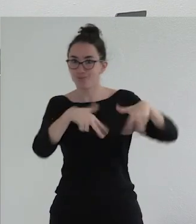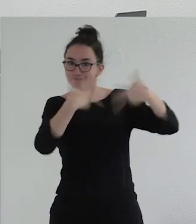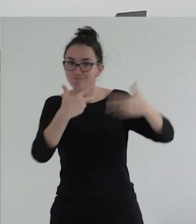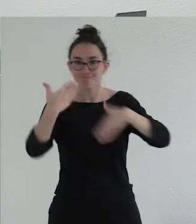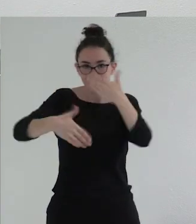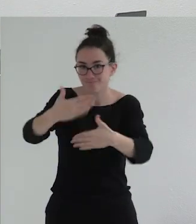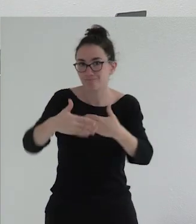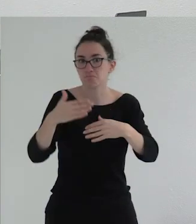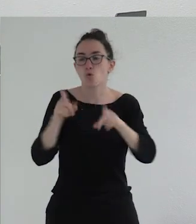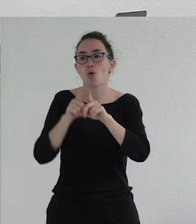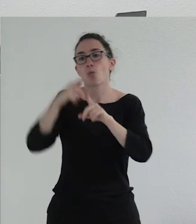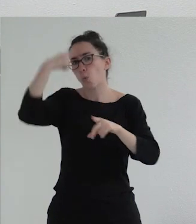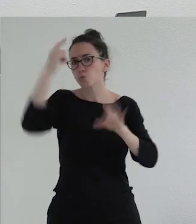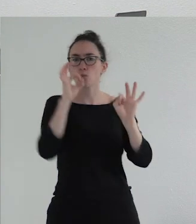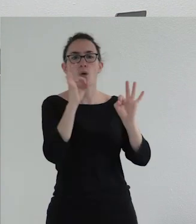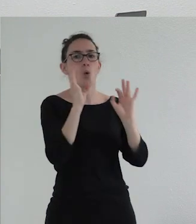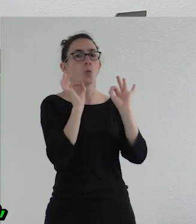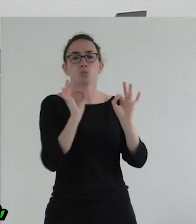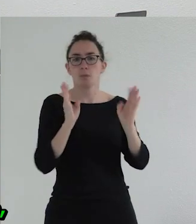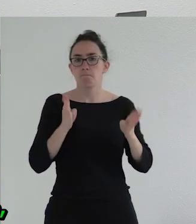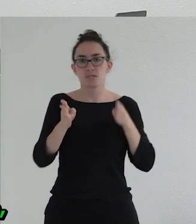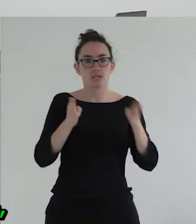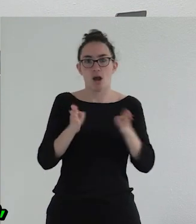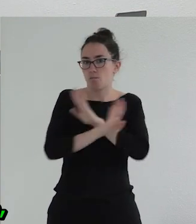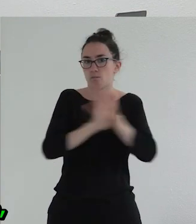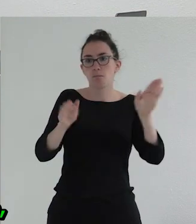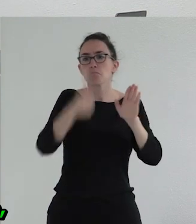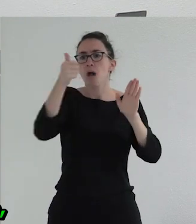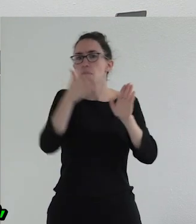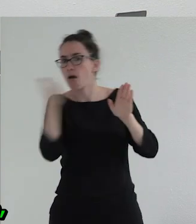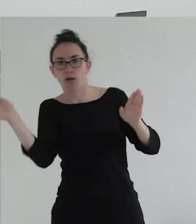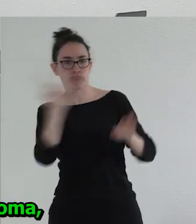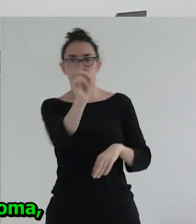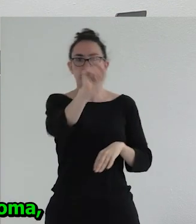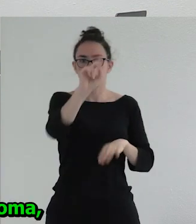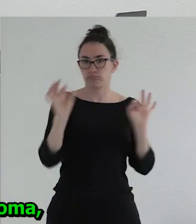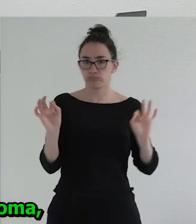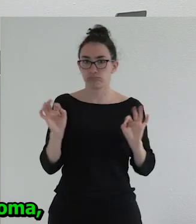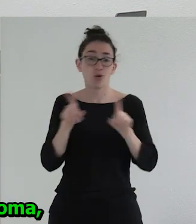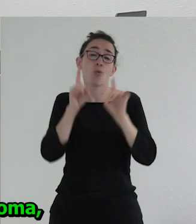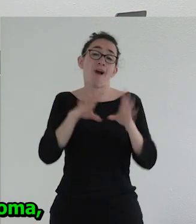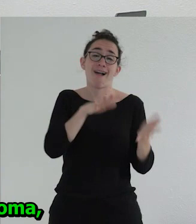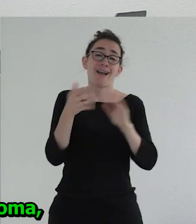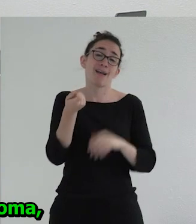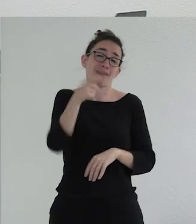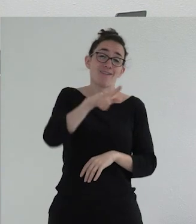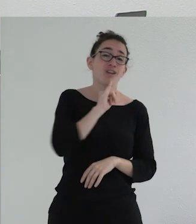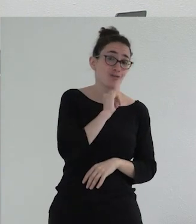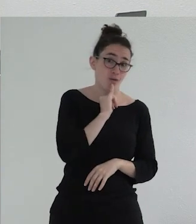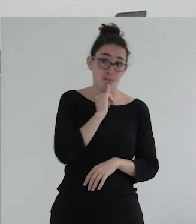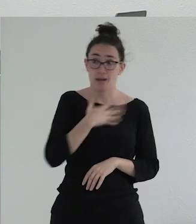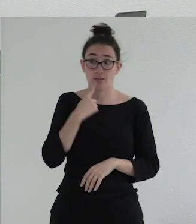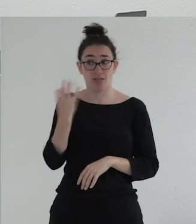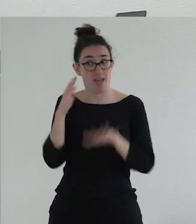cultura que no interpreta más allá de esa lógica binaria. Por lo tanto, volviendo a la metáfora del idioma, más nos vale para sobrevivir aquí que entendamos este idioma